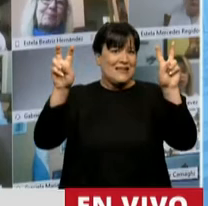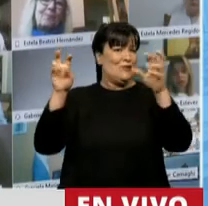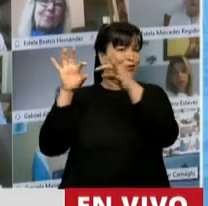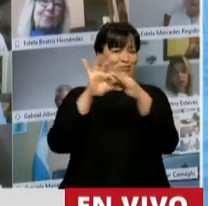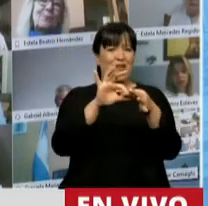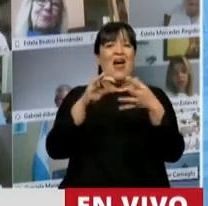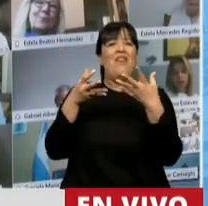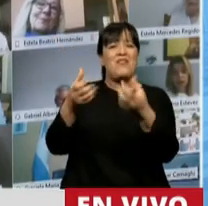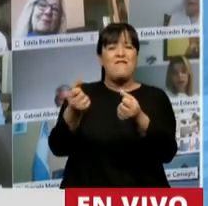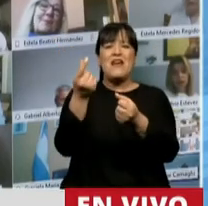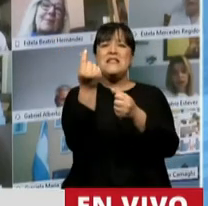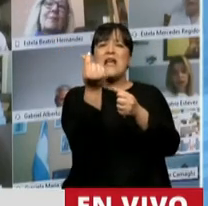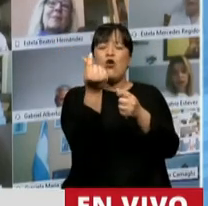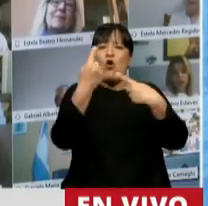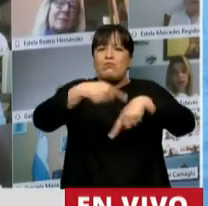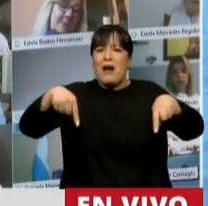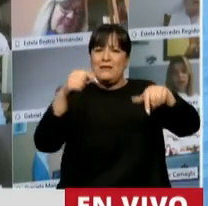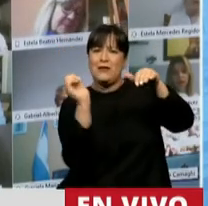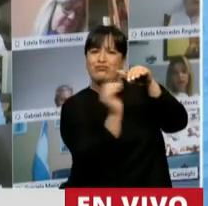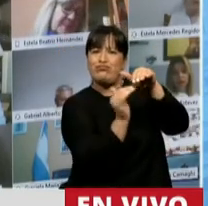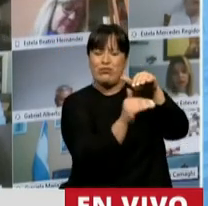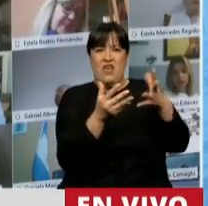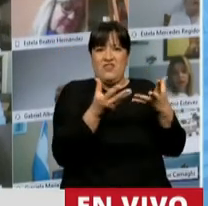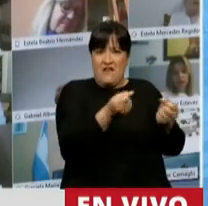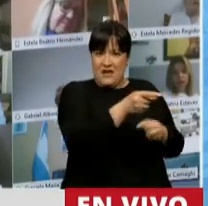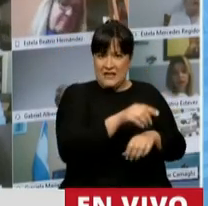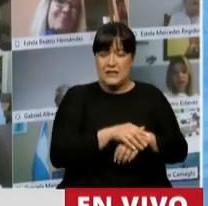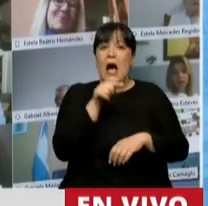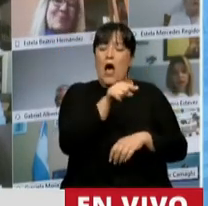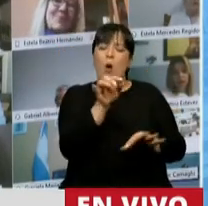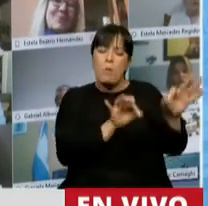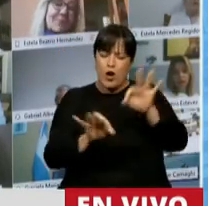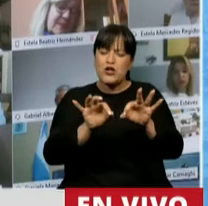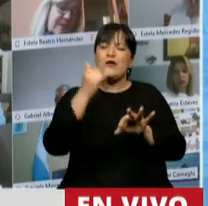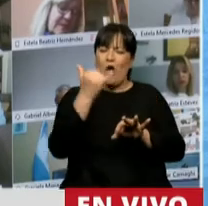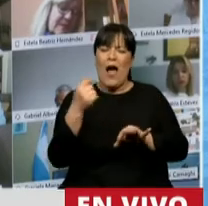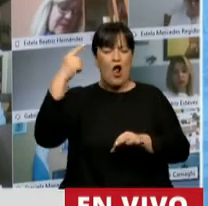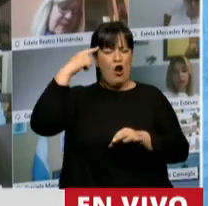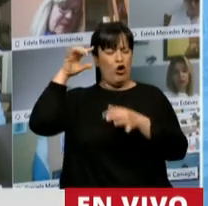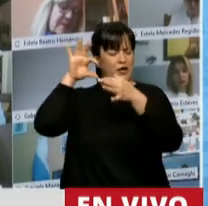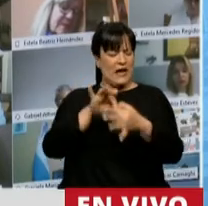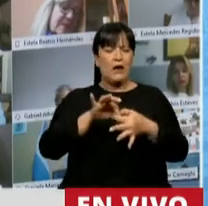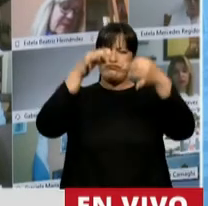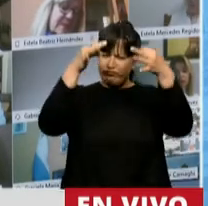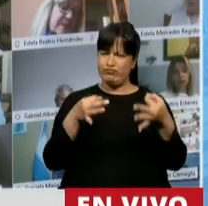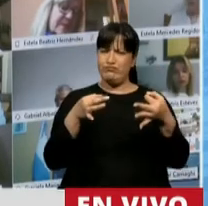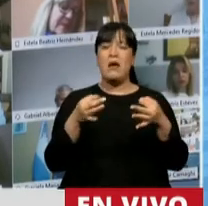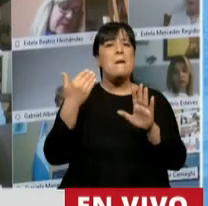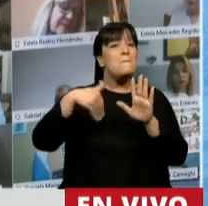la defensa de los activos del Fondo. Es un proyecto que tiene un sentido, que tiene lógica, y sobre todo